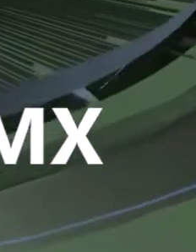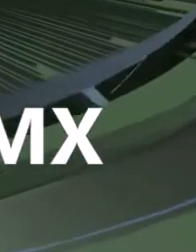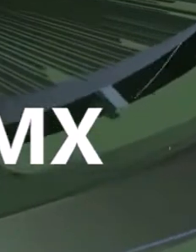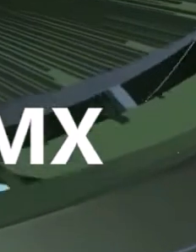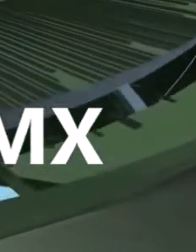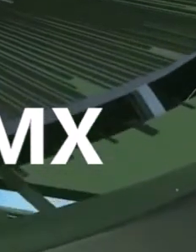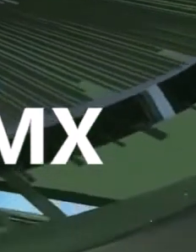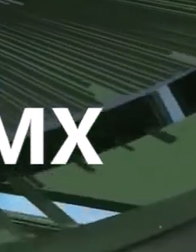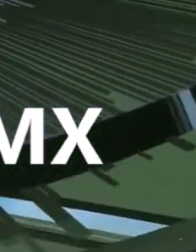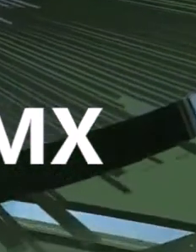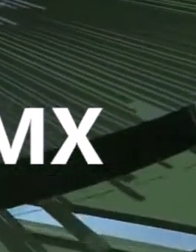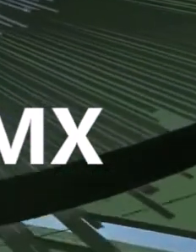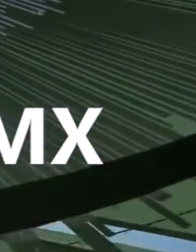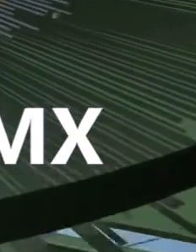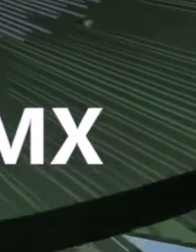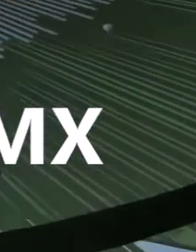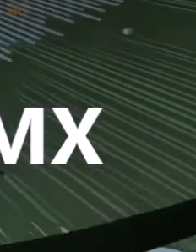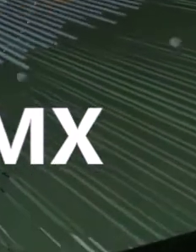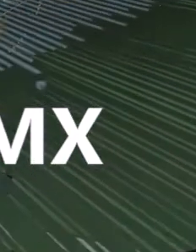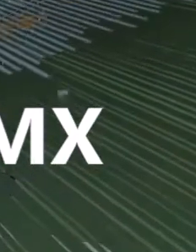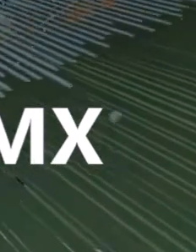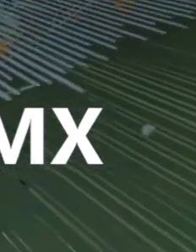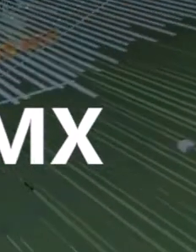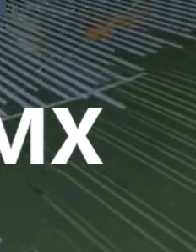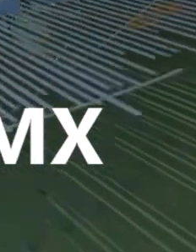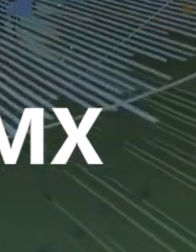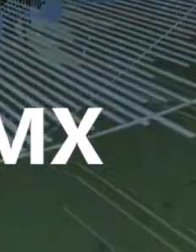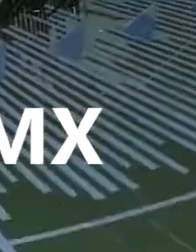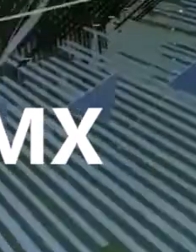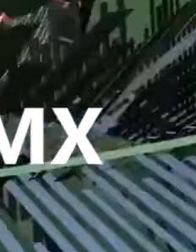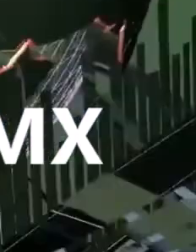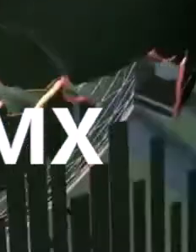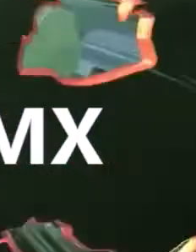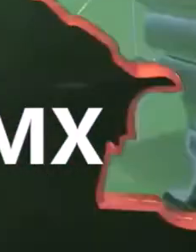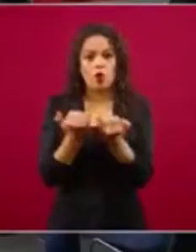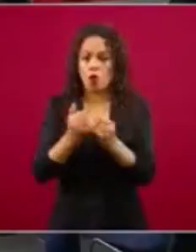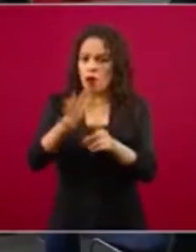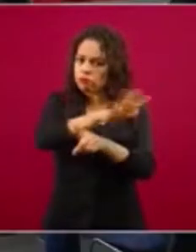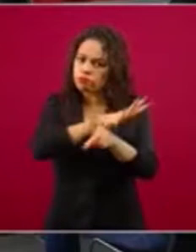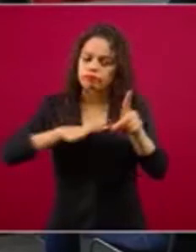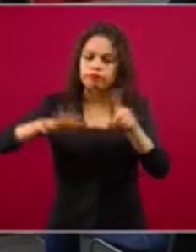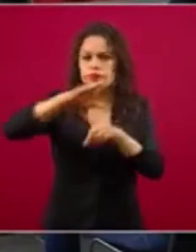Hidalgo Noticias MX, el canal informativo.